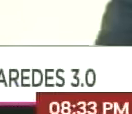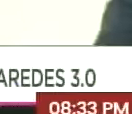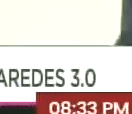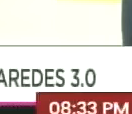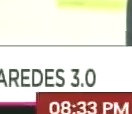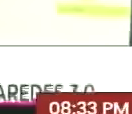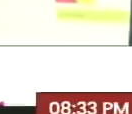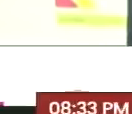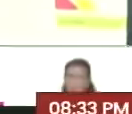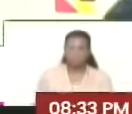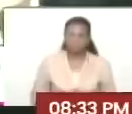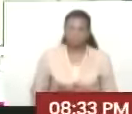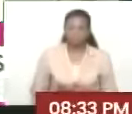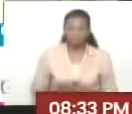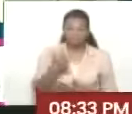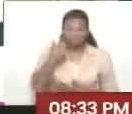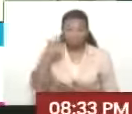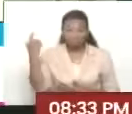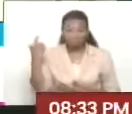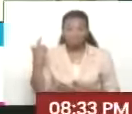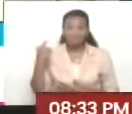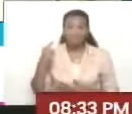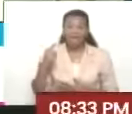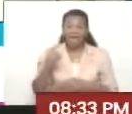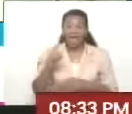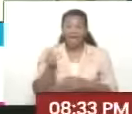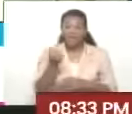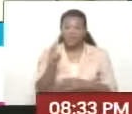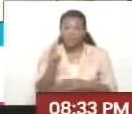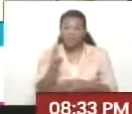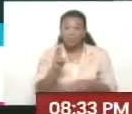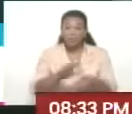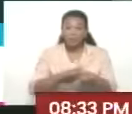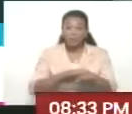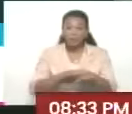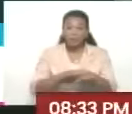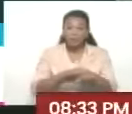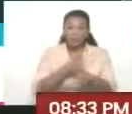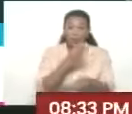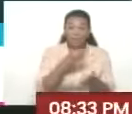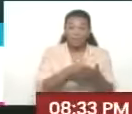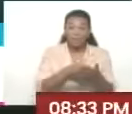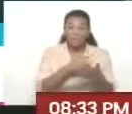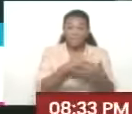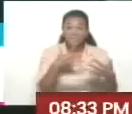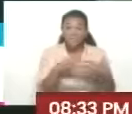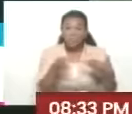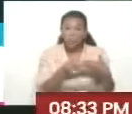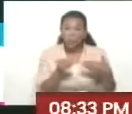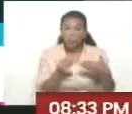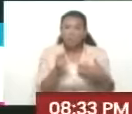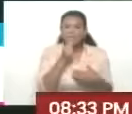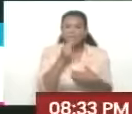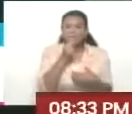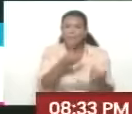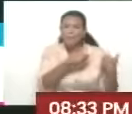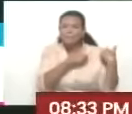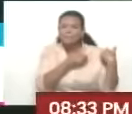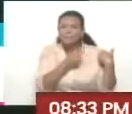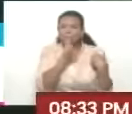tenedores de bono. Pero se escuchan ya 12 ofertas, entre 22 mil millones y 40 mil millones. ¿Quién está detrás de esto?